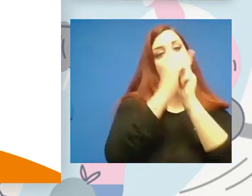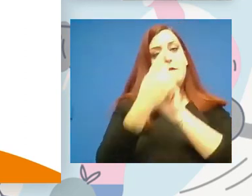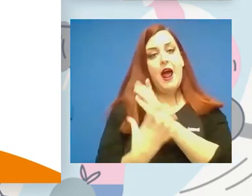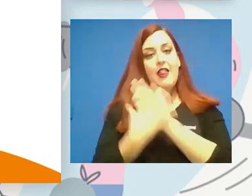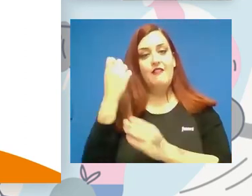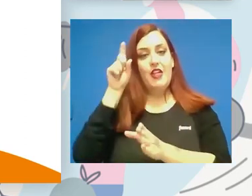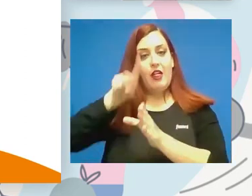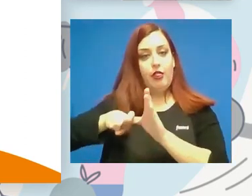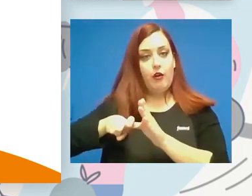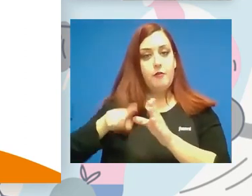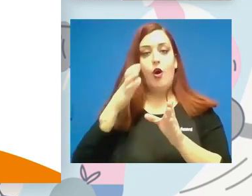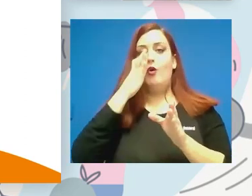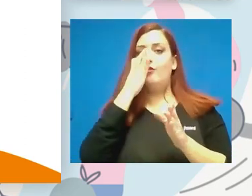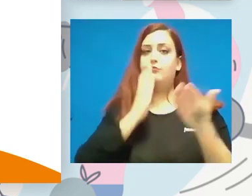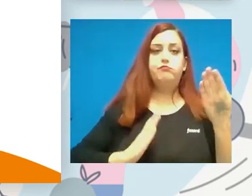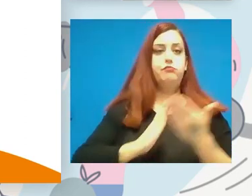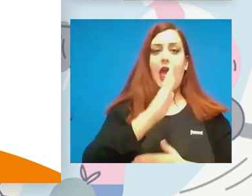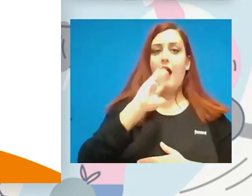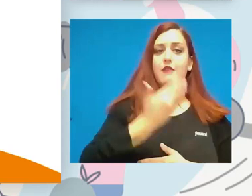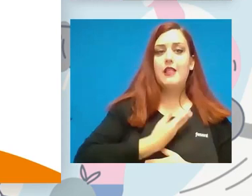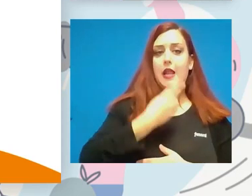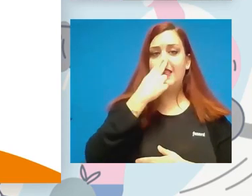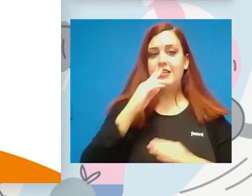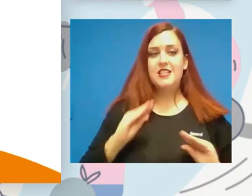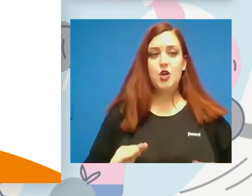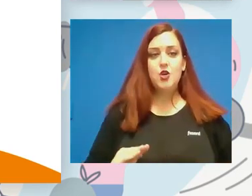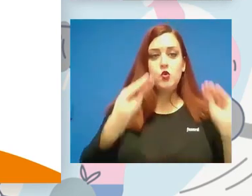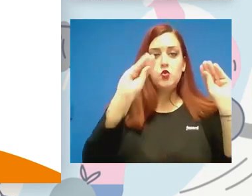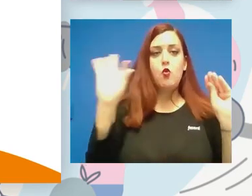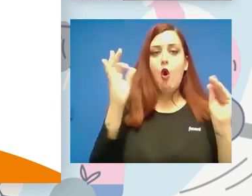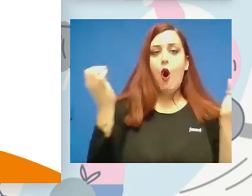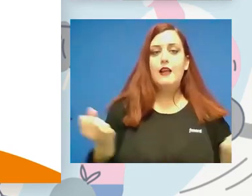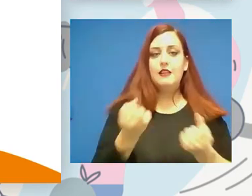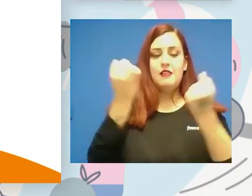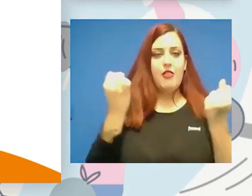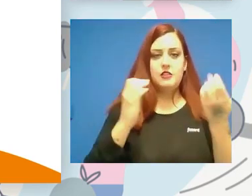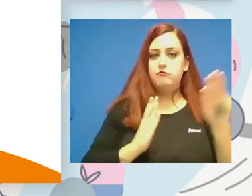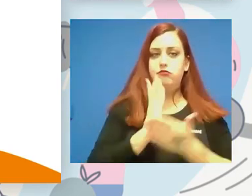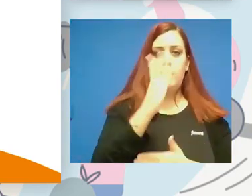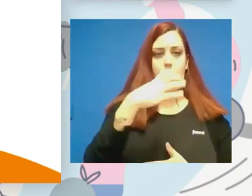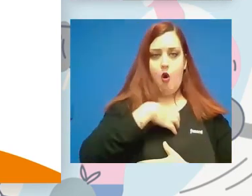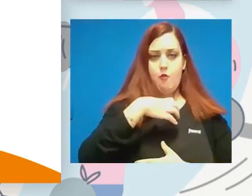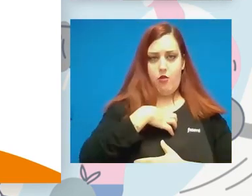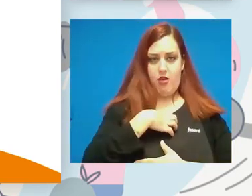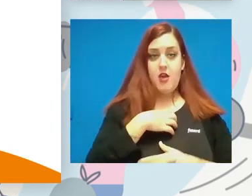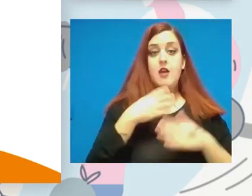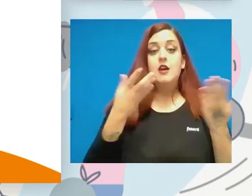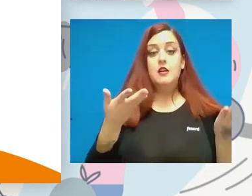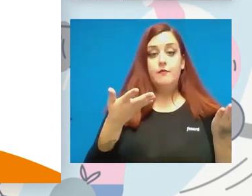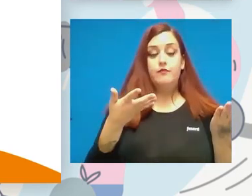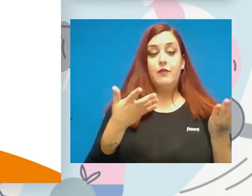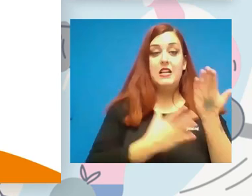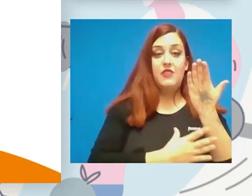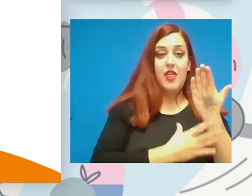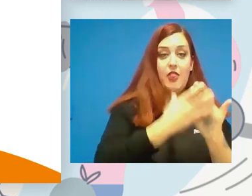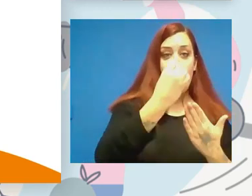lesionar sus intereses y sus actividades, no pueden dejar de menguar, el conocimiento que tienen las federaciones